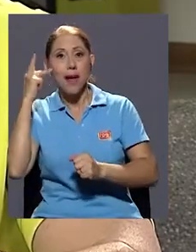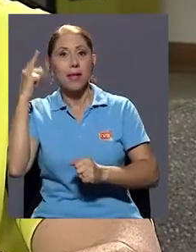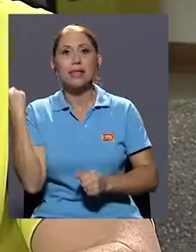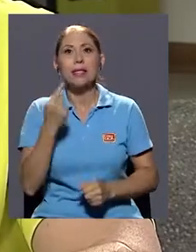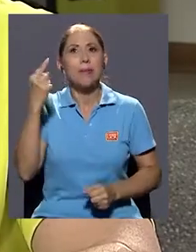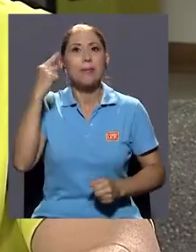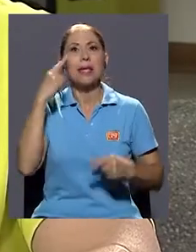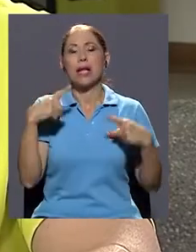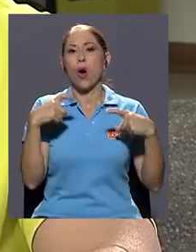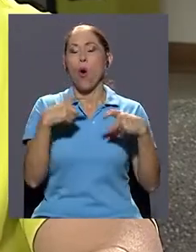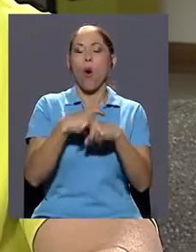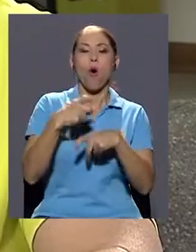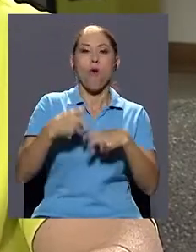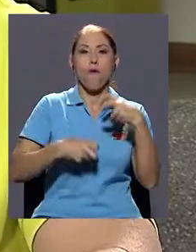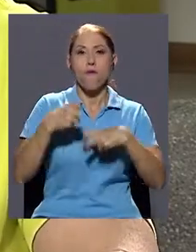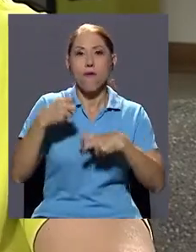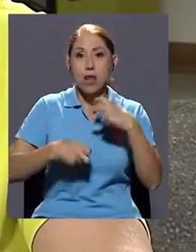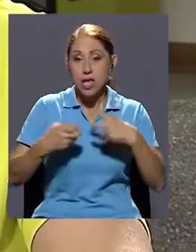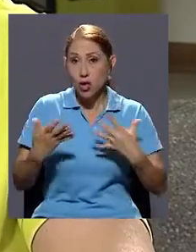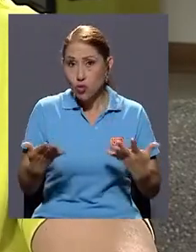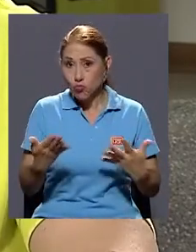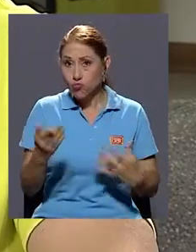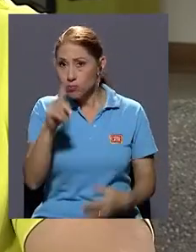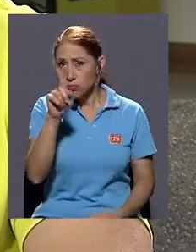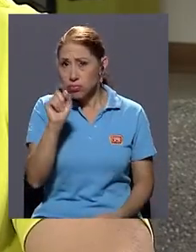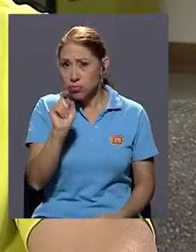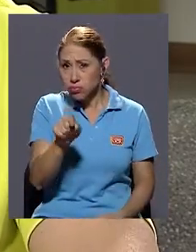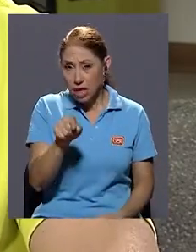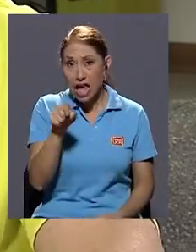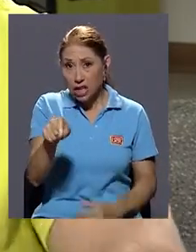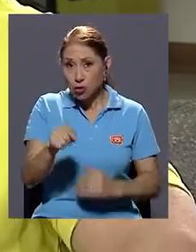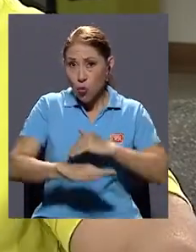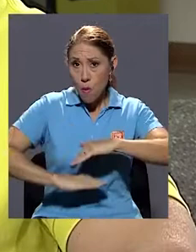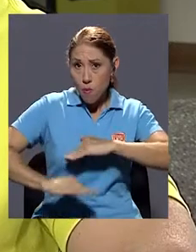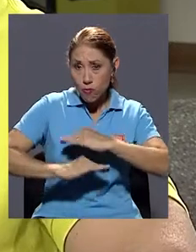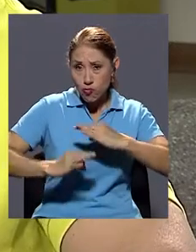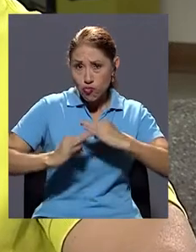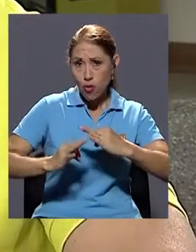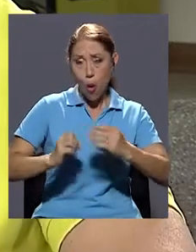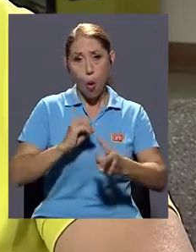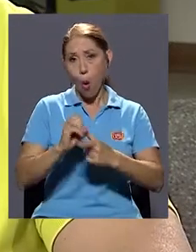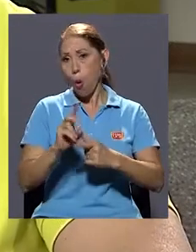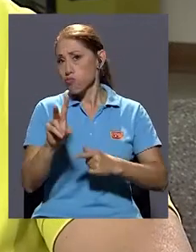¿verdad? O piensa en la parte conflictiva. ¿Es esto fundamentado o no?